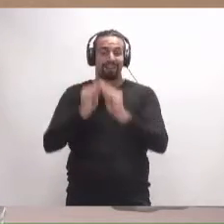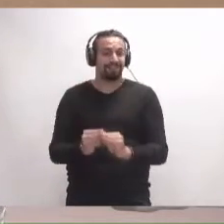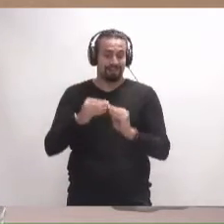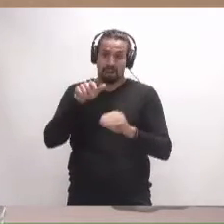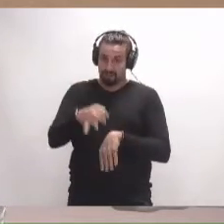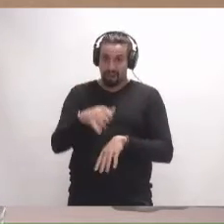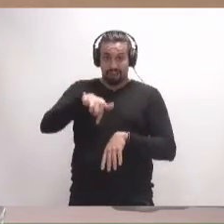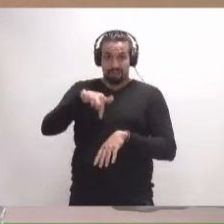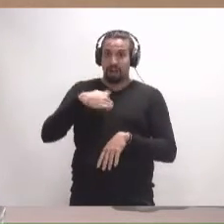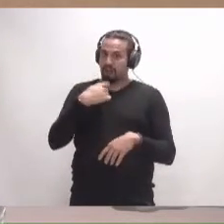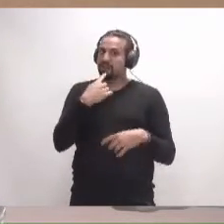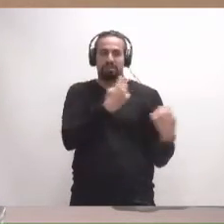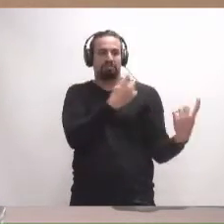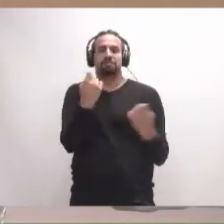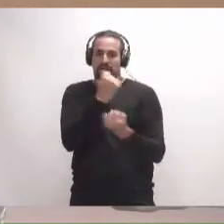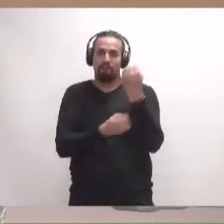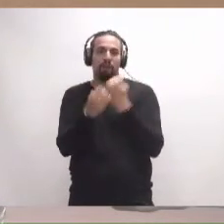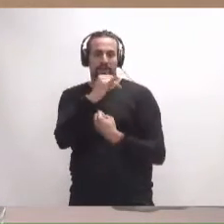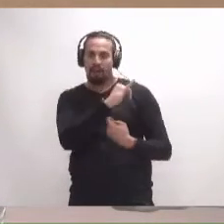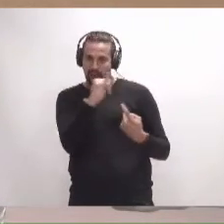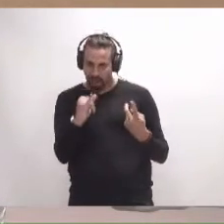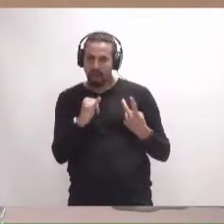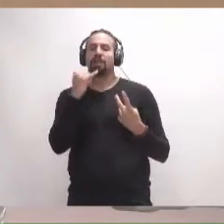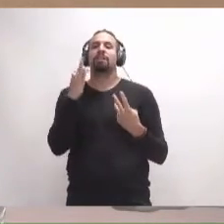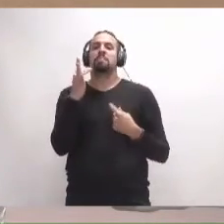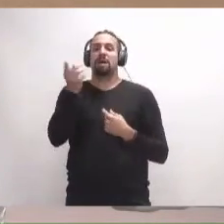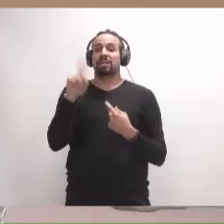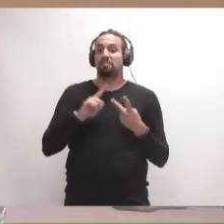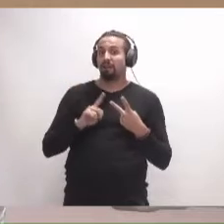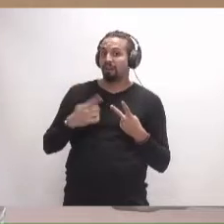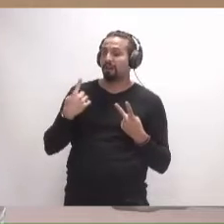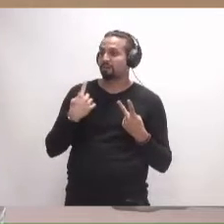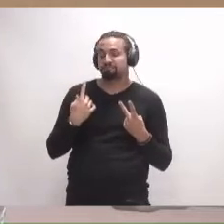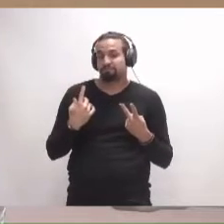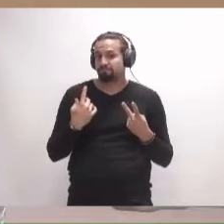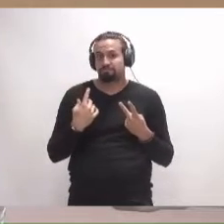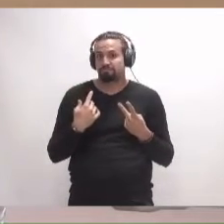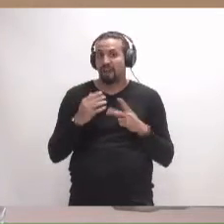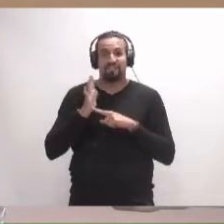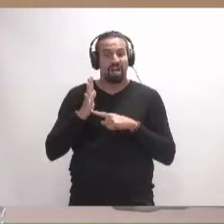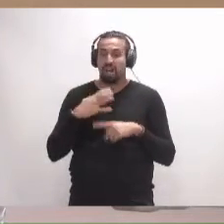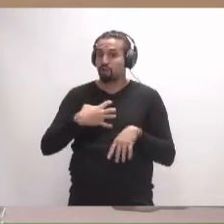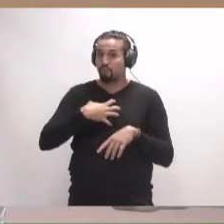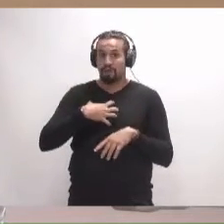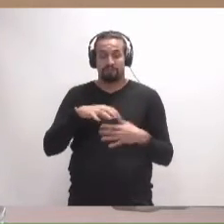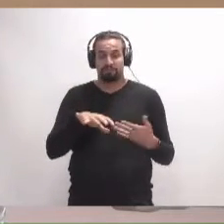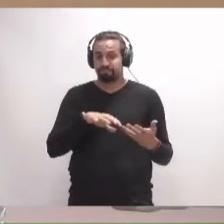manifiesto sus necesidades económicas, la falta de…, bueno, la imposibilidad de la realización de ferias que han